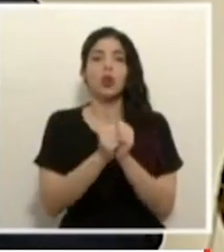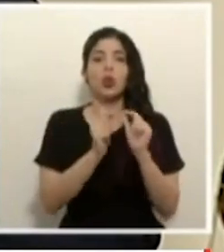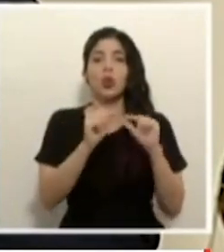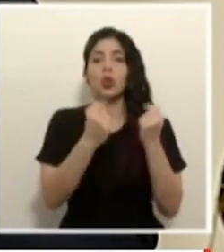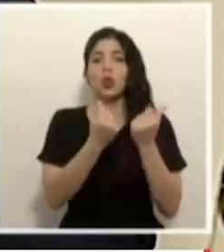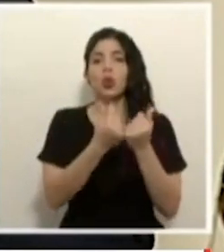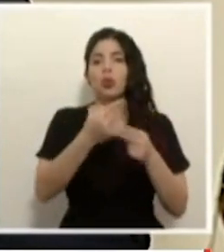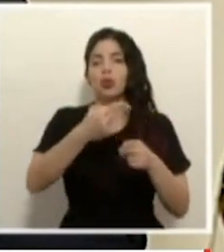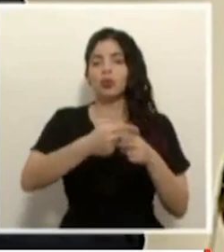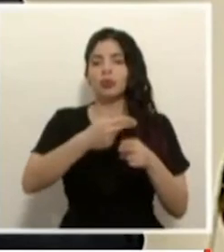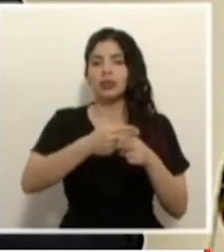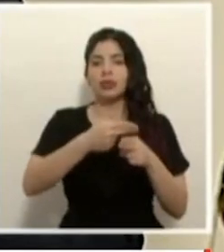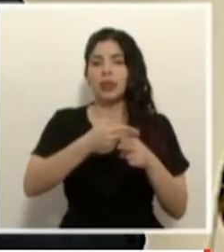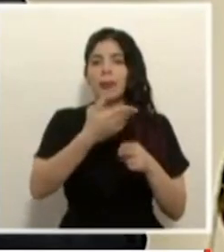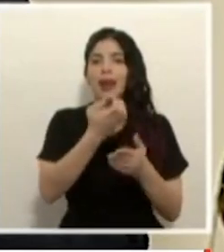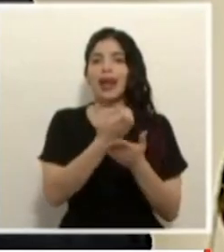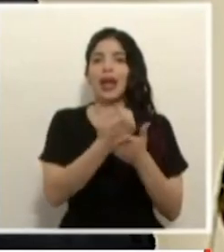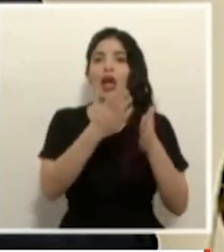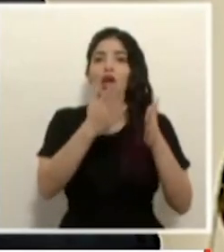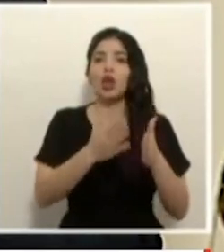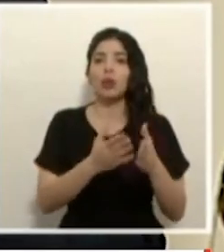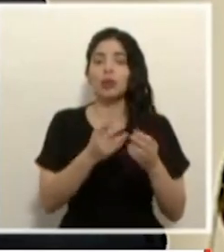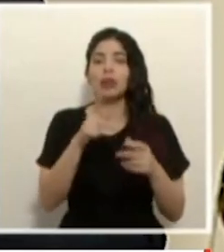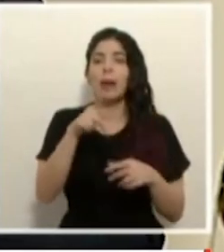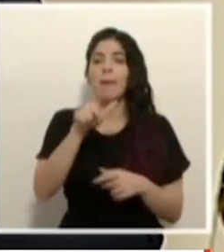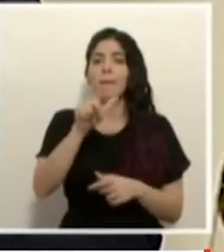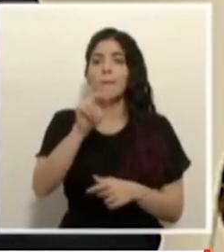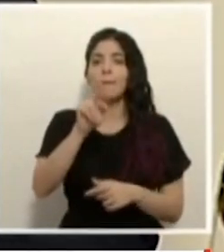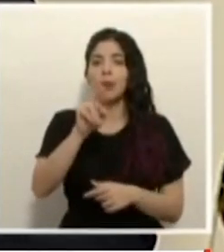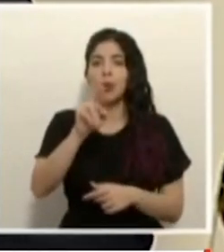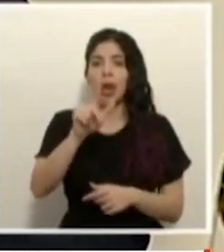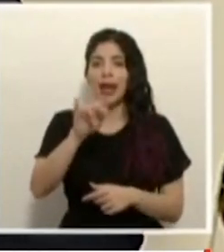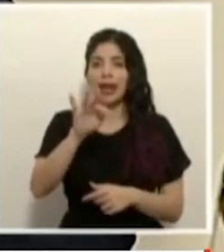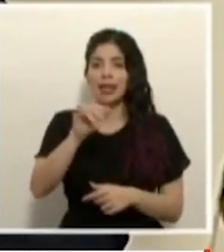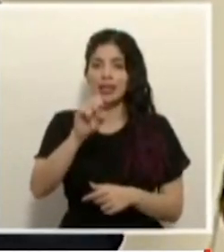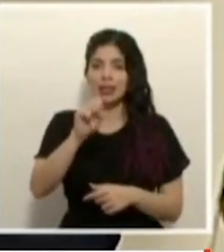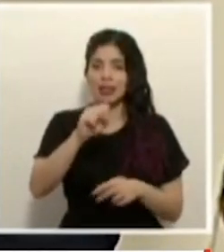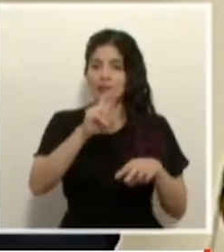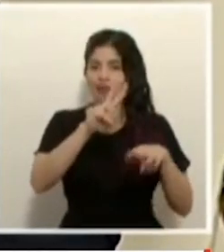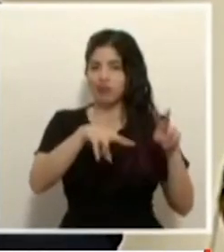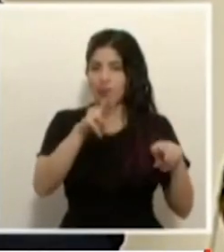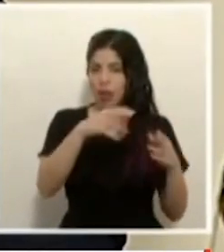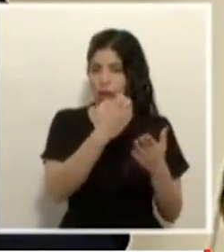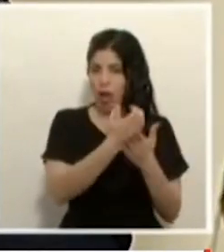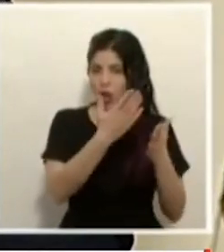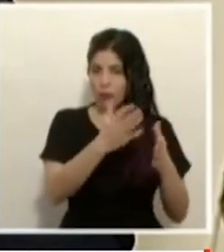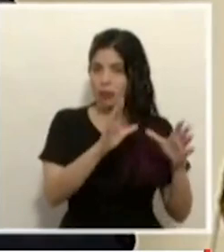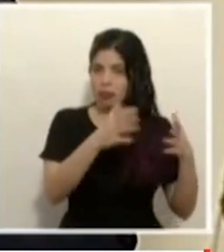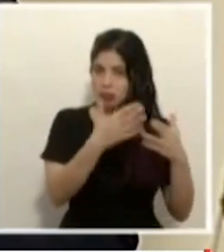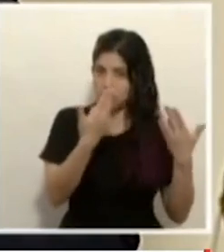denominado los economistas pluralistas he conversado con personas como